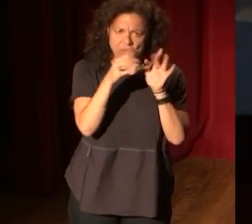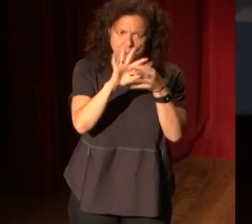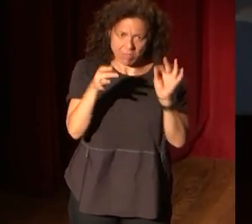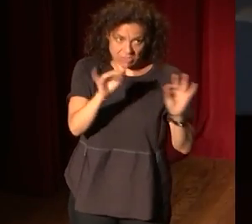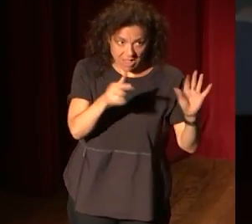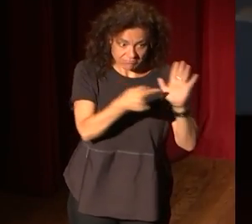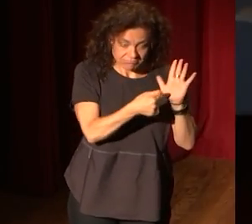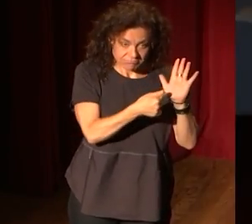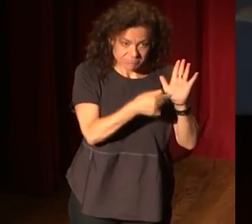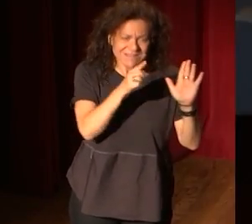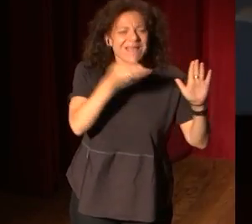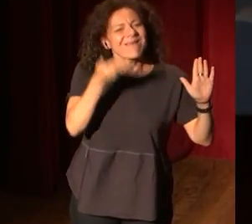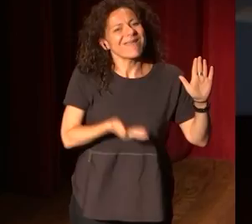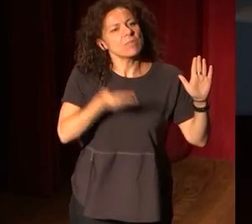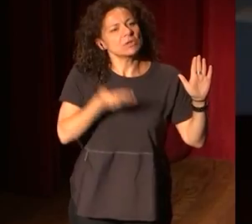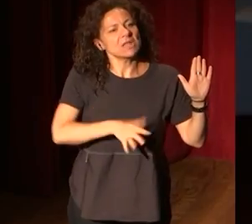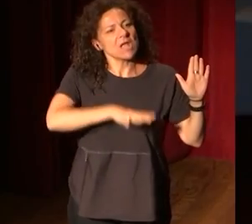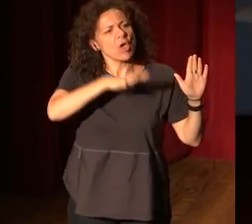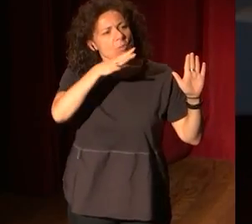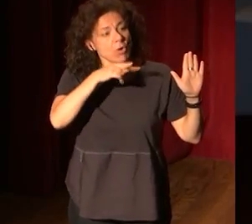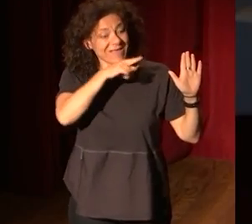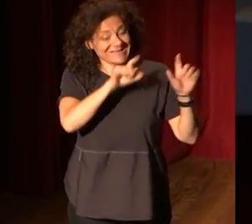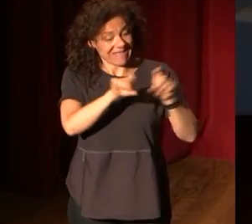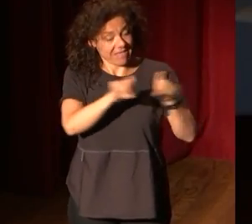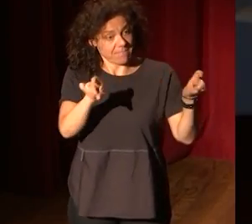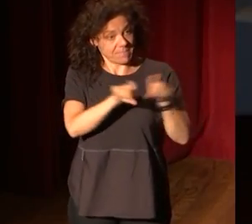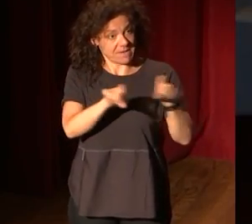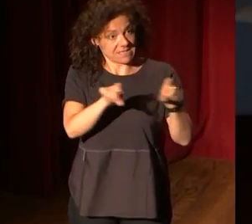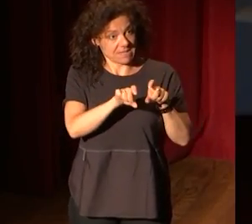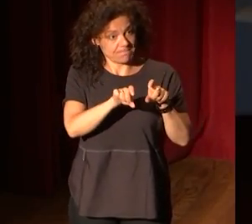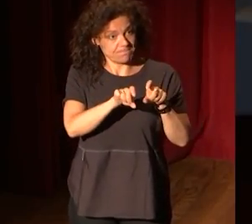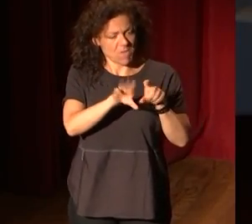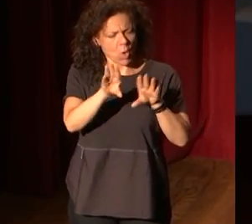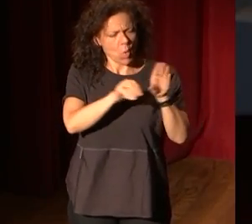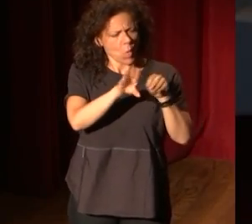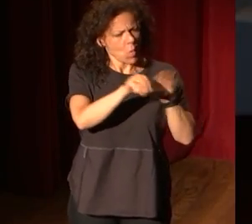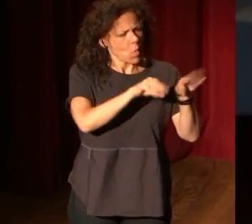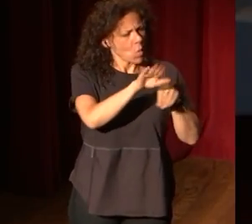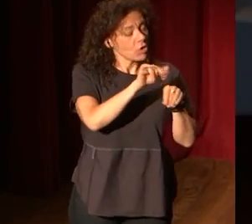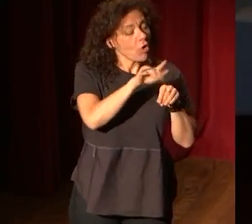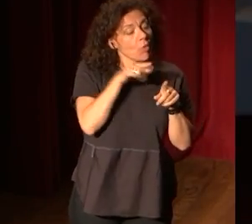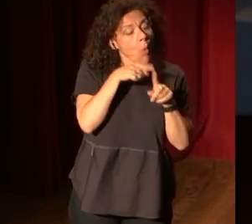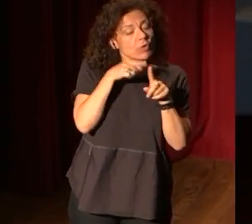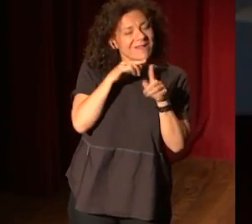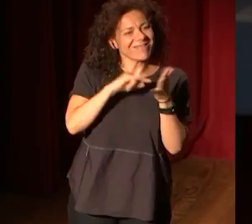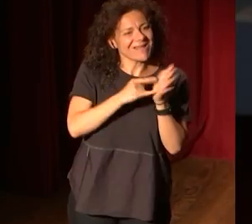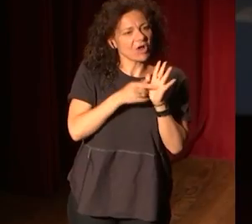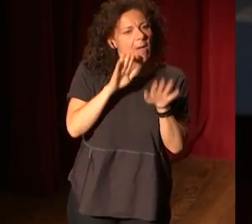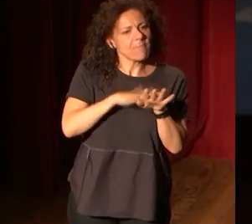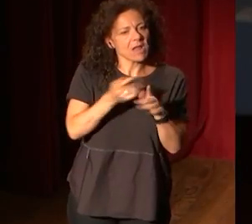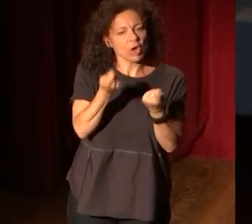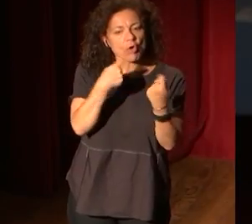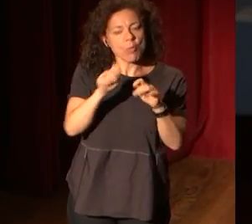¿vale? Es importante esto porque Cambridge Analytica coge una tecnología que era para comprar ropa